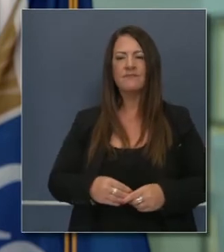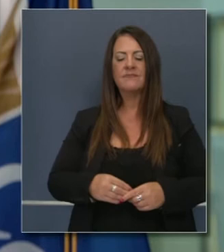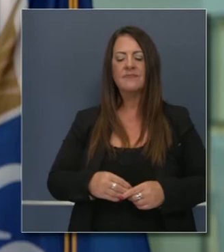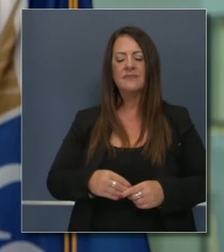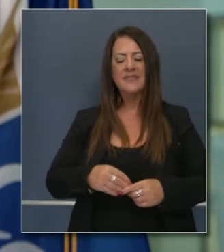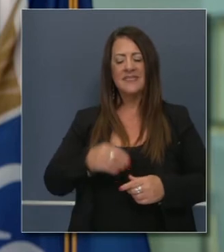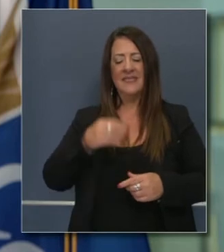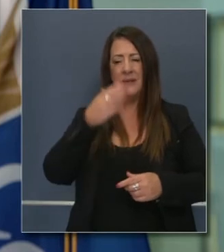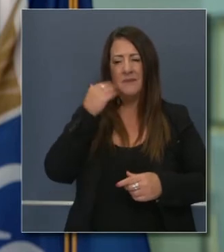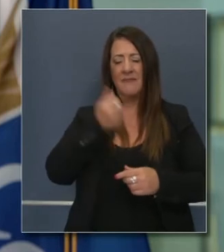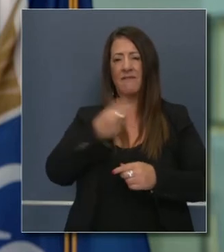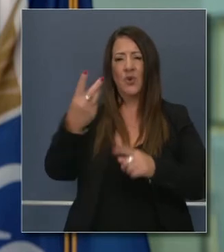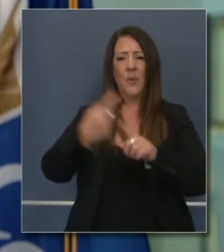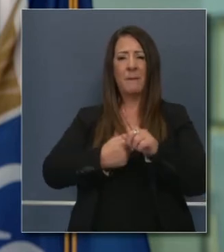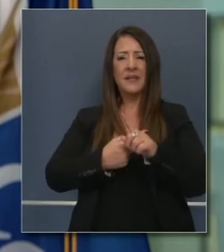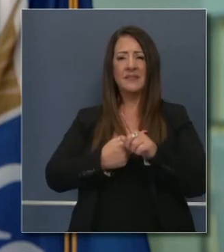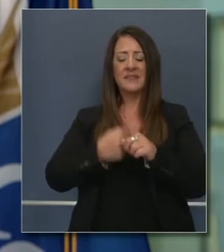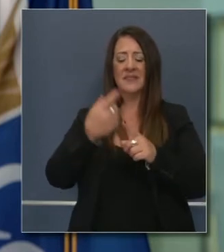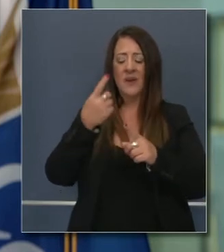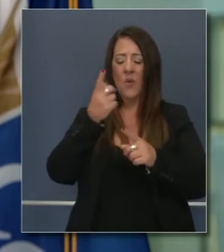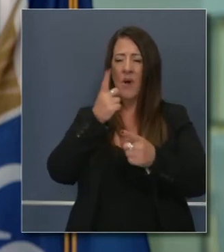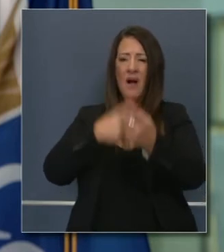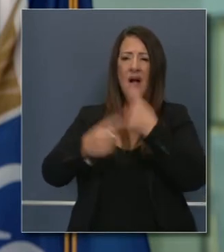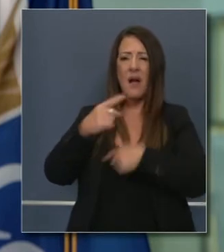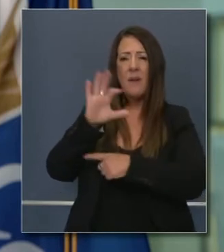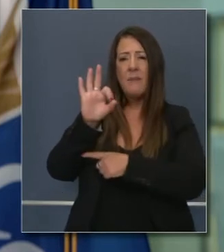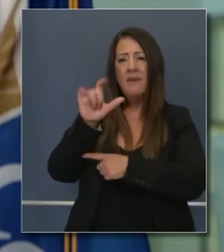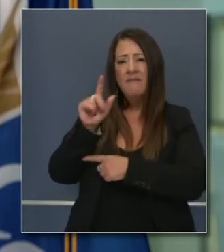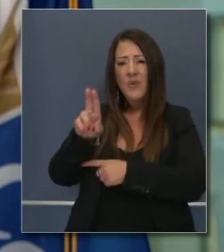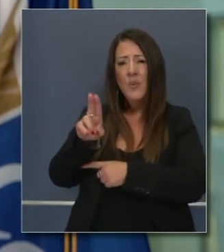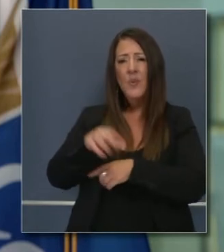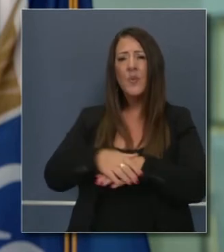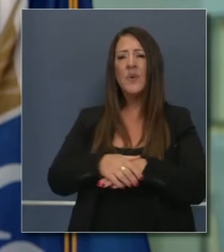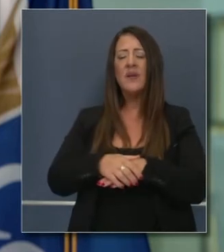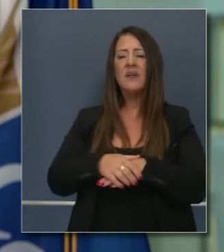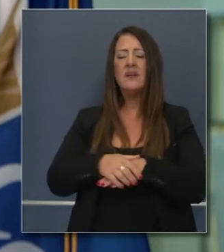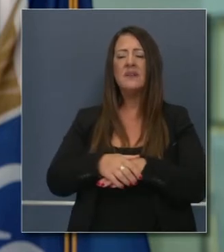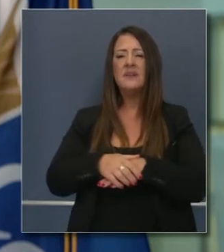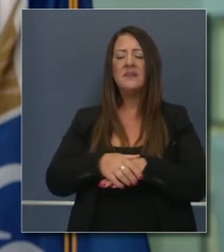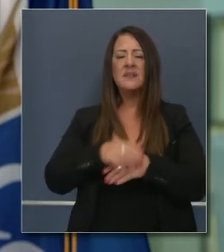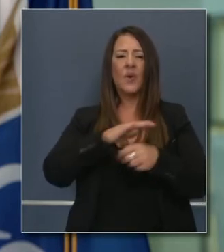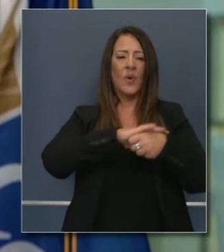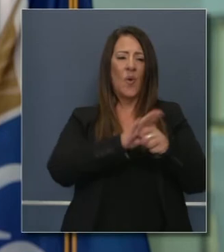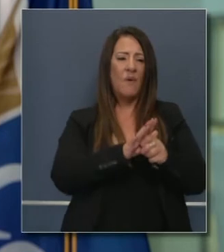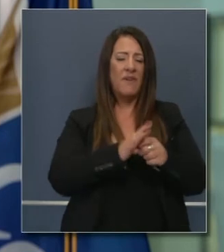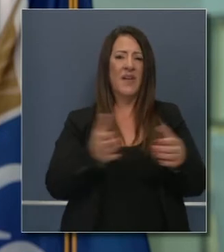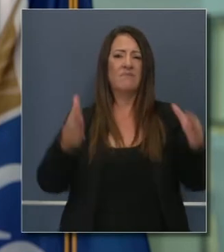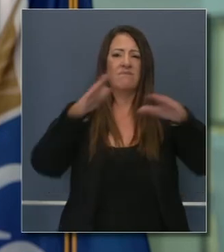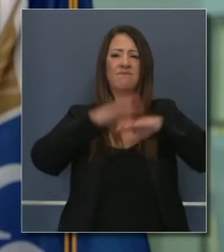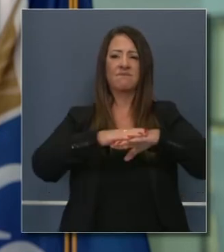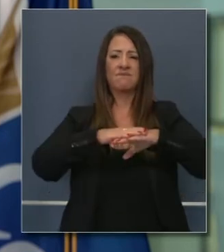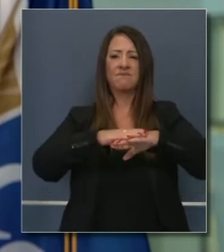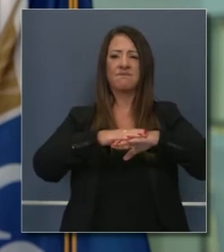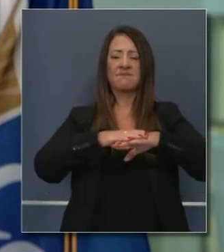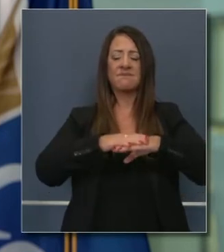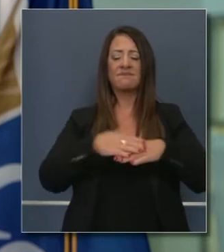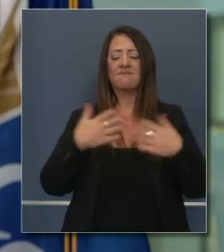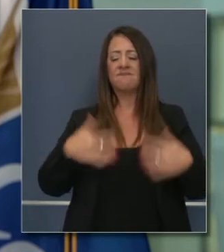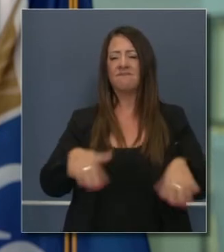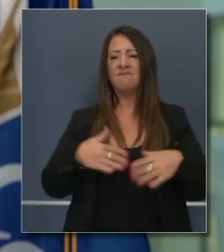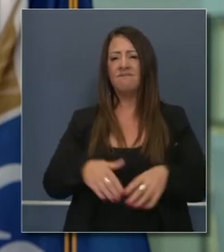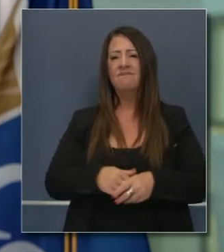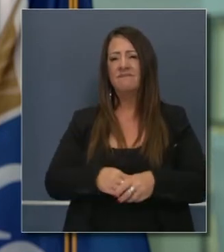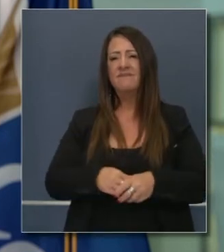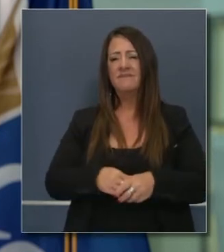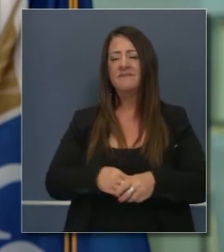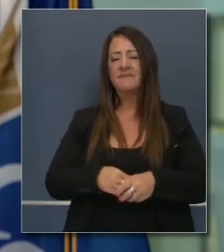misma manera por los próximos meses. Tenemos que lidiar con esta doble pandemia del COVID-19 y del resfriado común, que ahora empieza